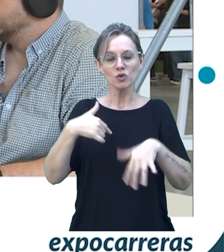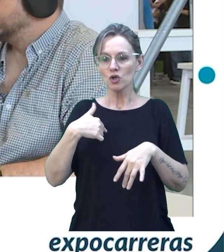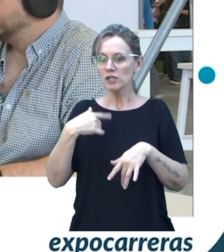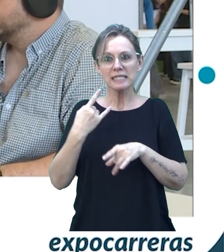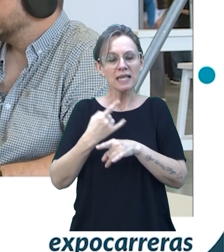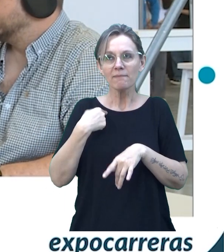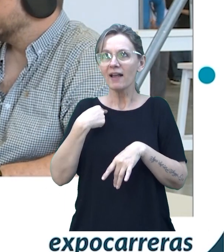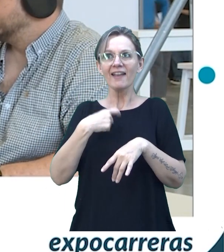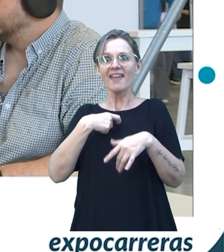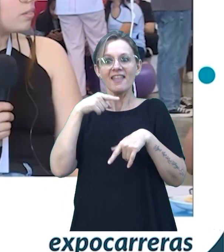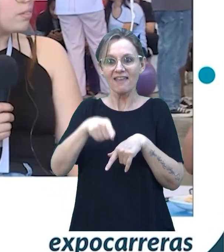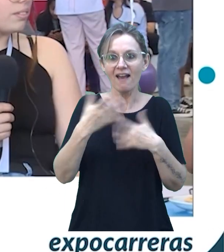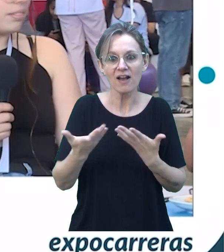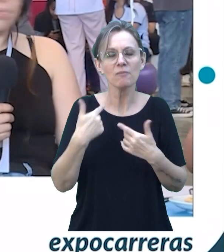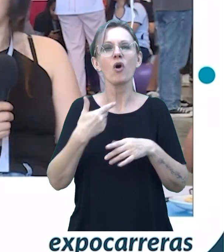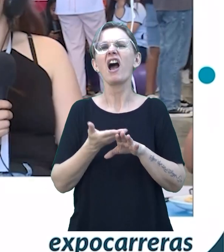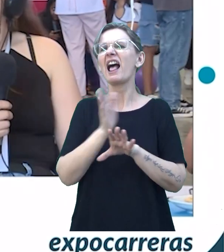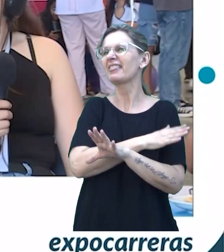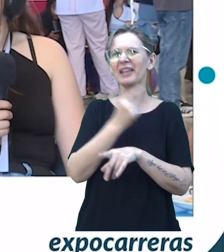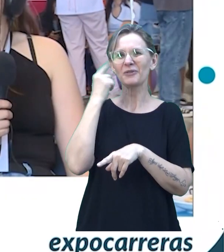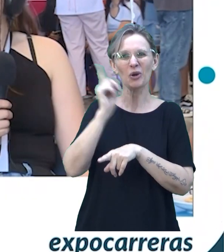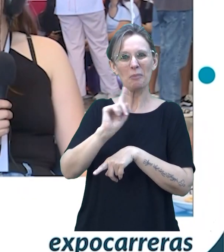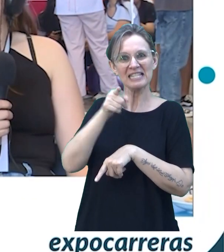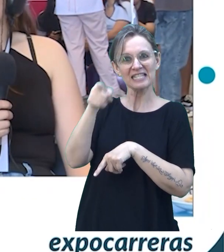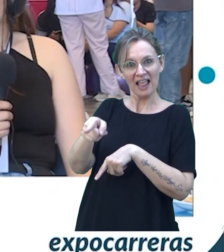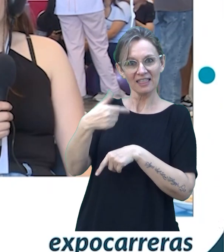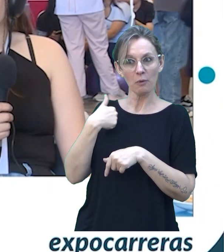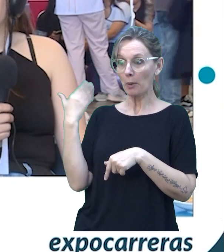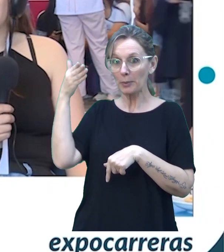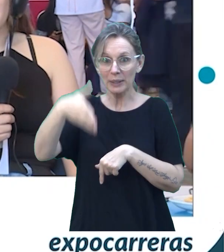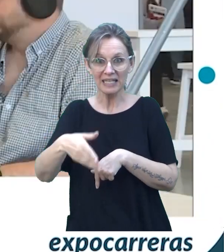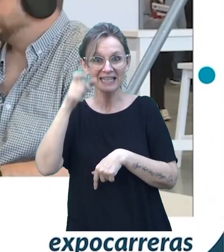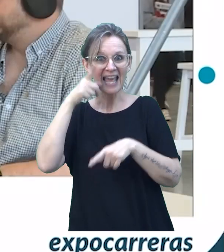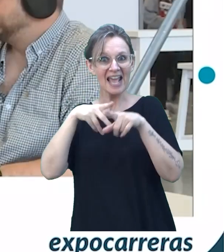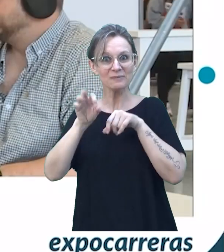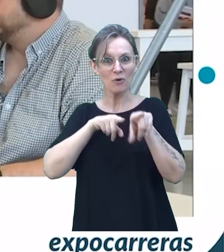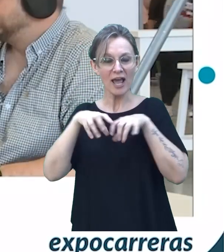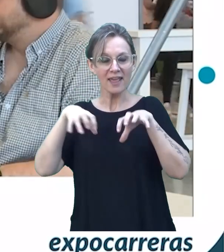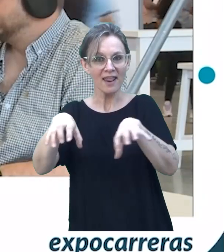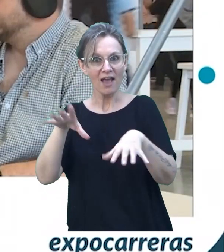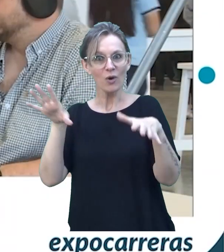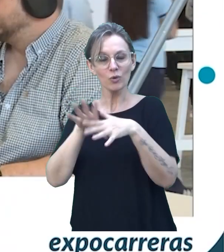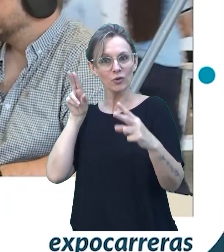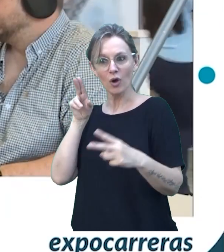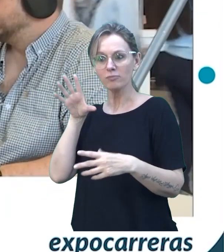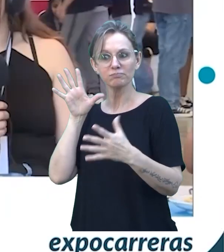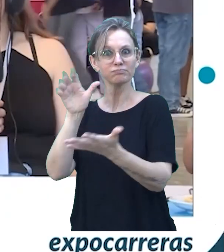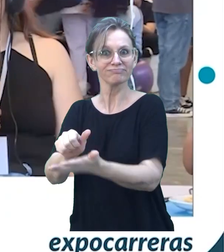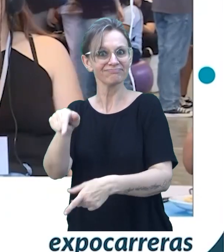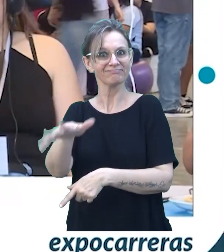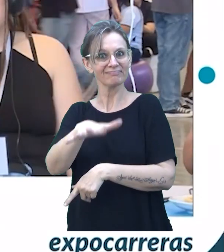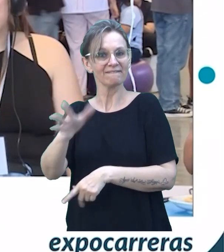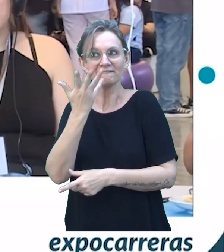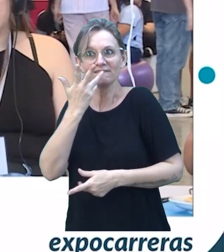no la tenías en tu radar, viniste a la expo, la viste y dijiste Eso es lo mío. Claro, esto es lo que quería. Bueno, bien. Y Sime, vos,